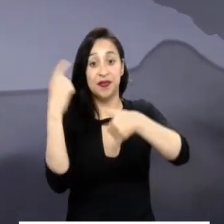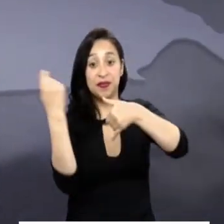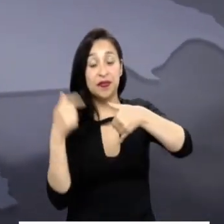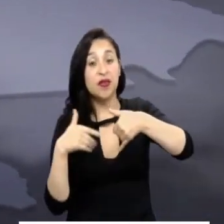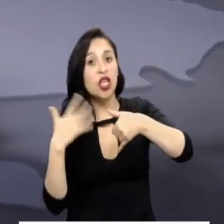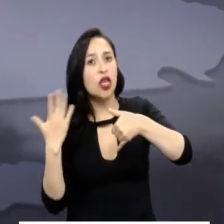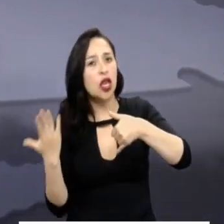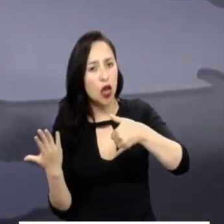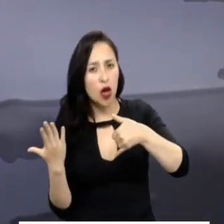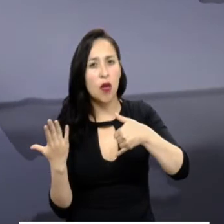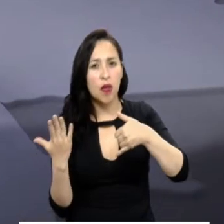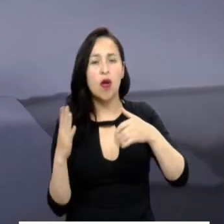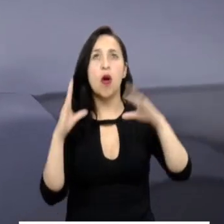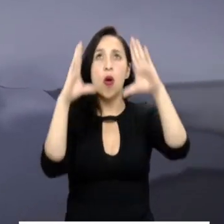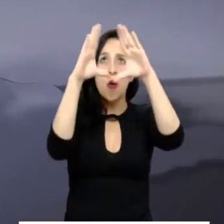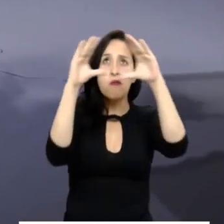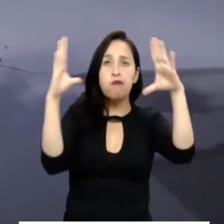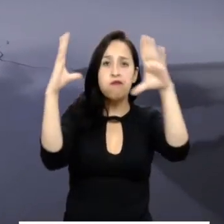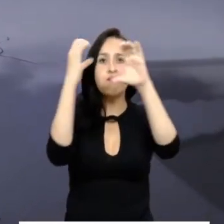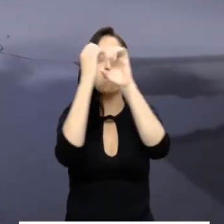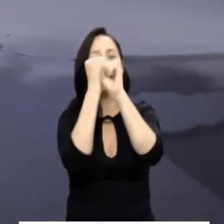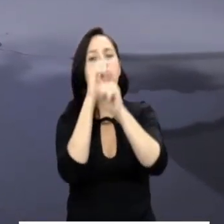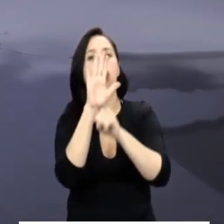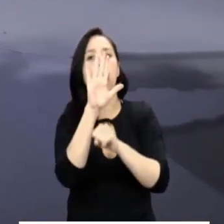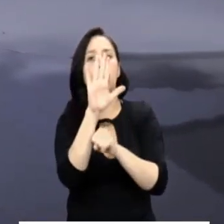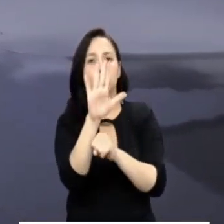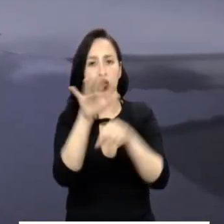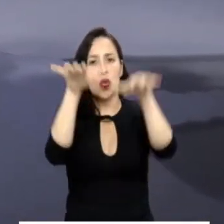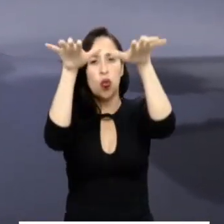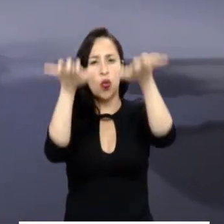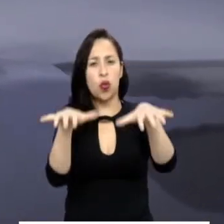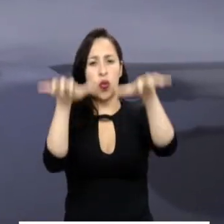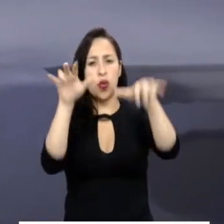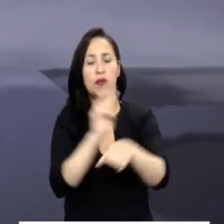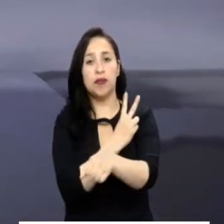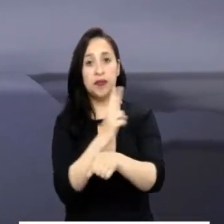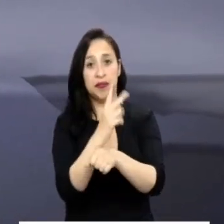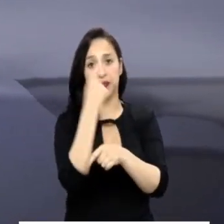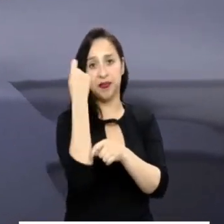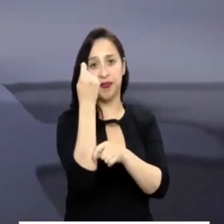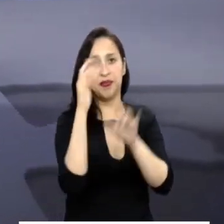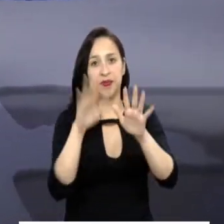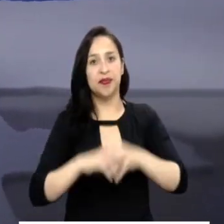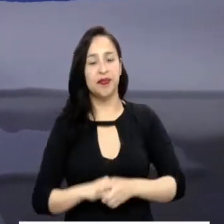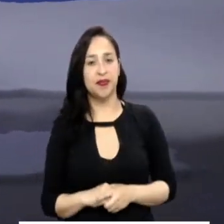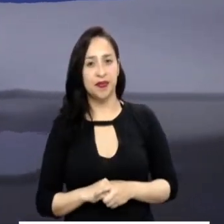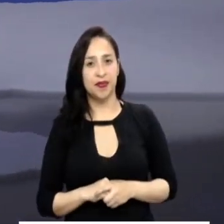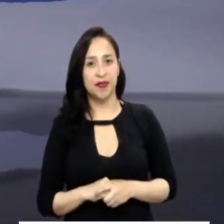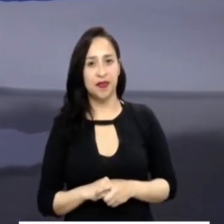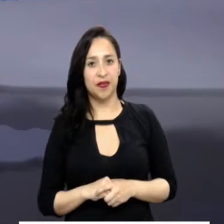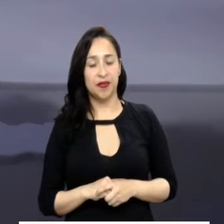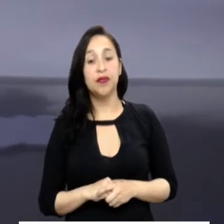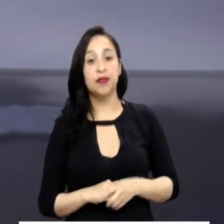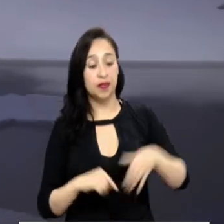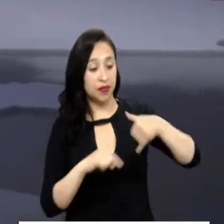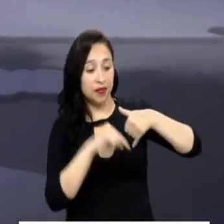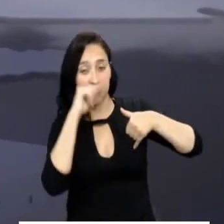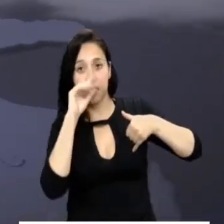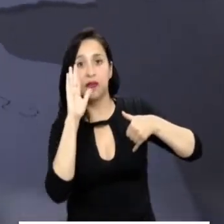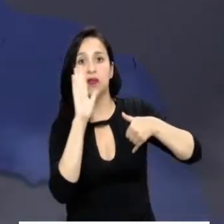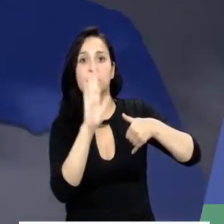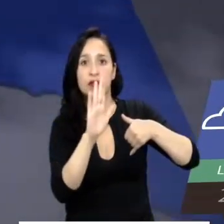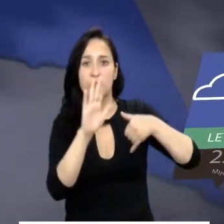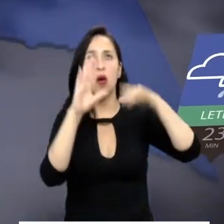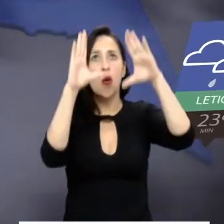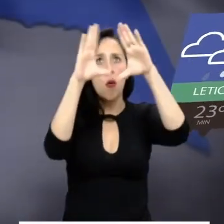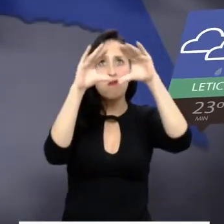Anochece en los llanos orientales colombianos con un cielo encapotado y por lo tanto puede surgir lluvias en bichada y meta. En